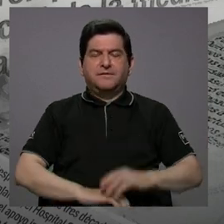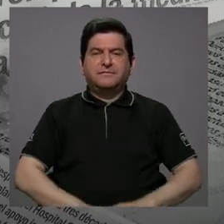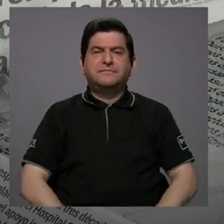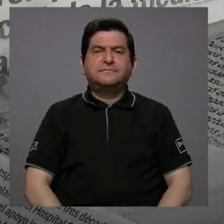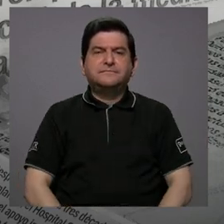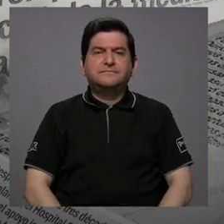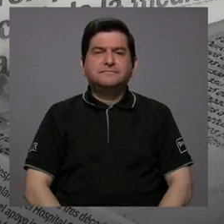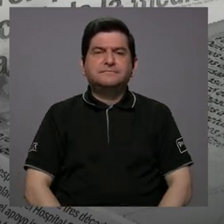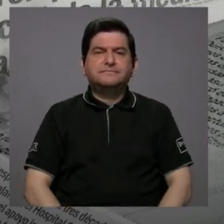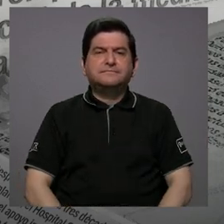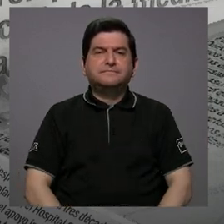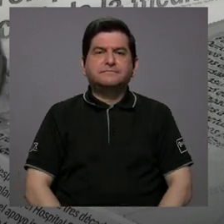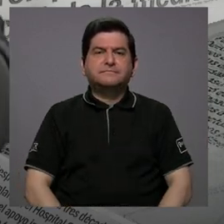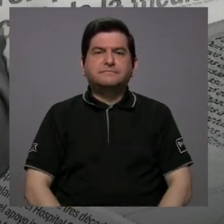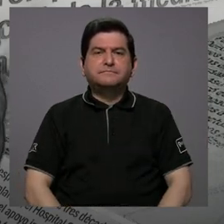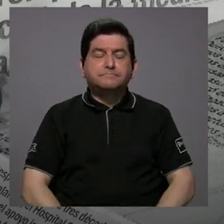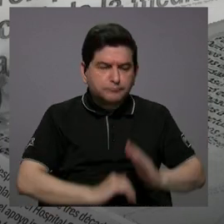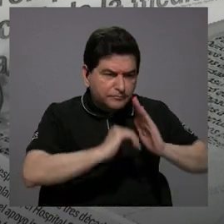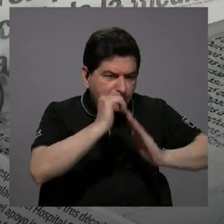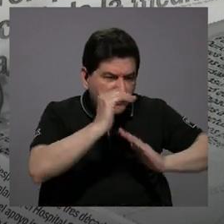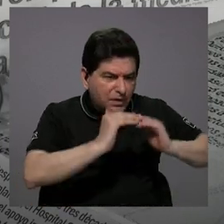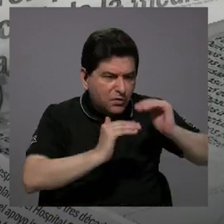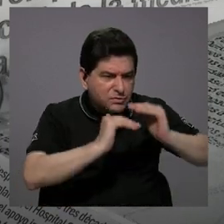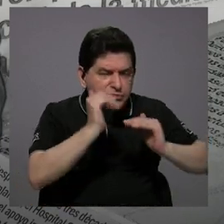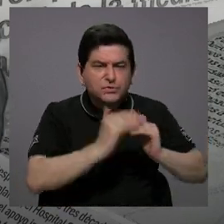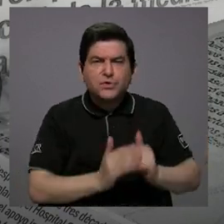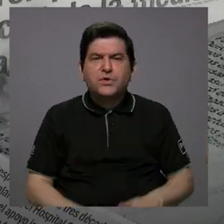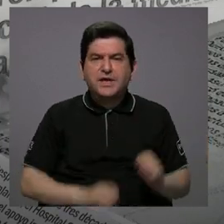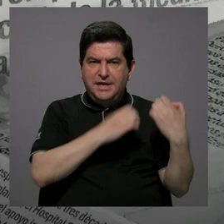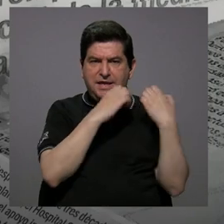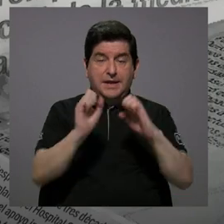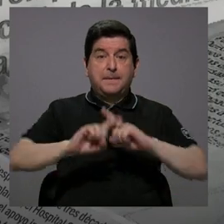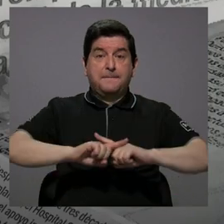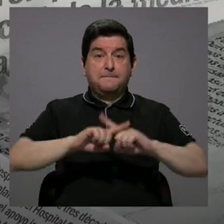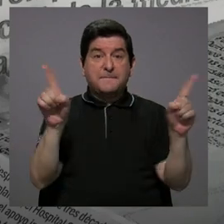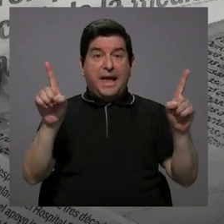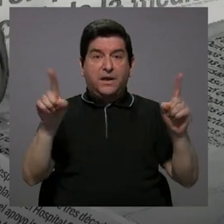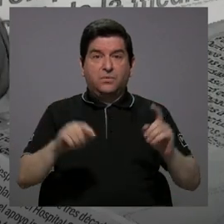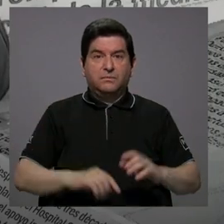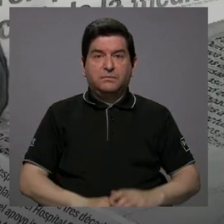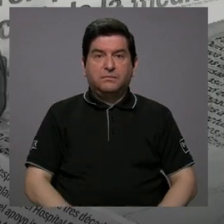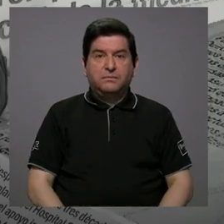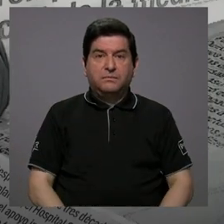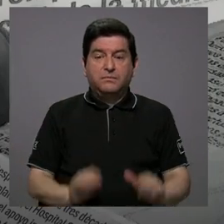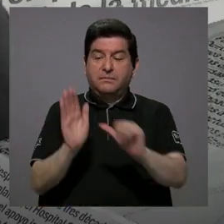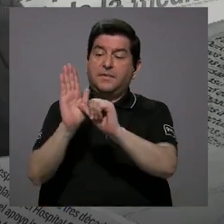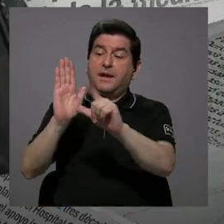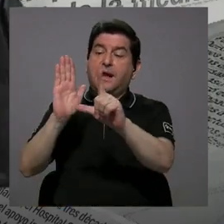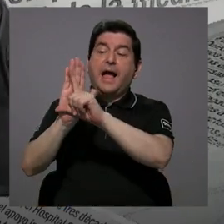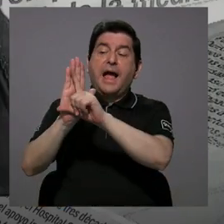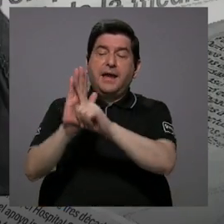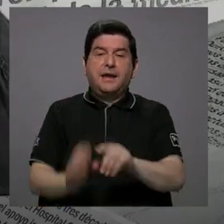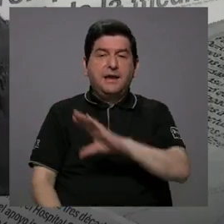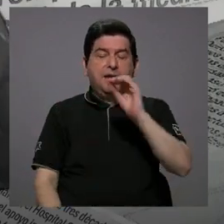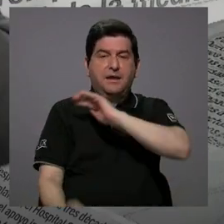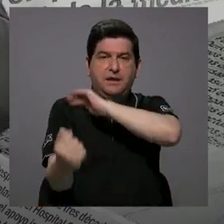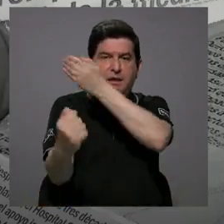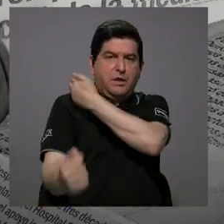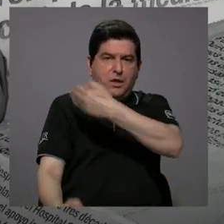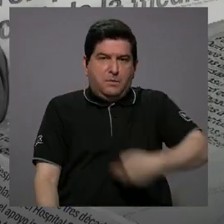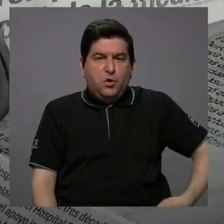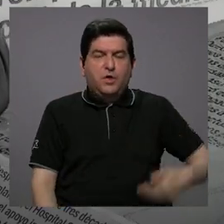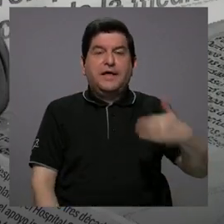construir estrategias, pero la Asamblea Legislativa y el Poder Ejecutivo